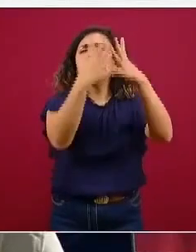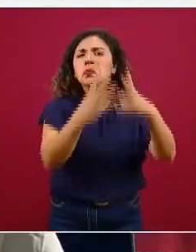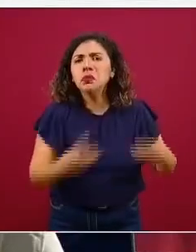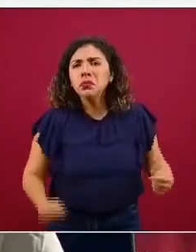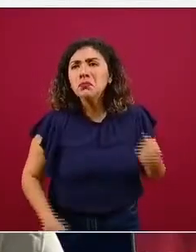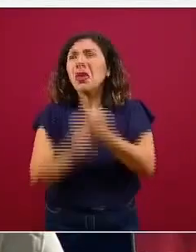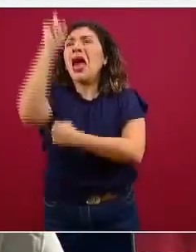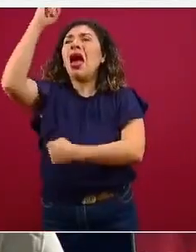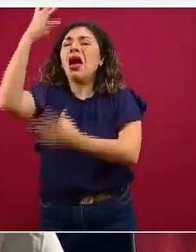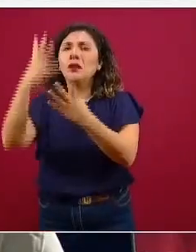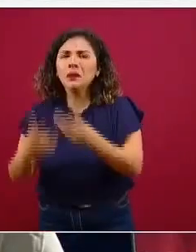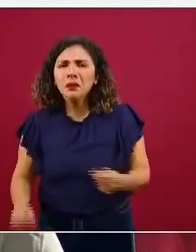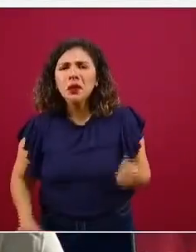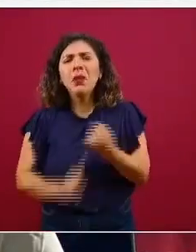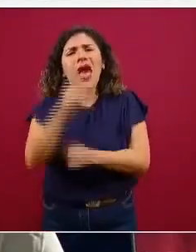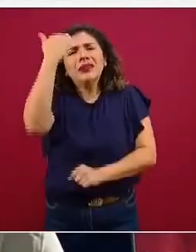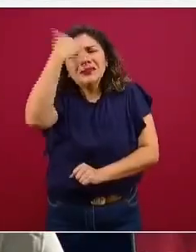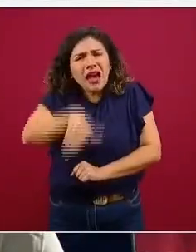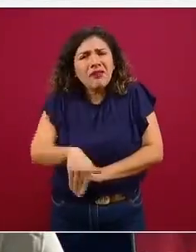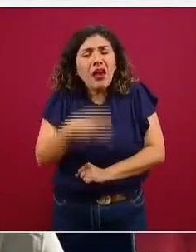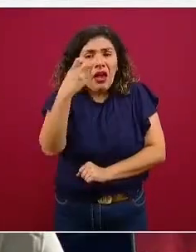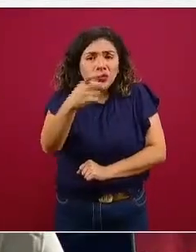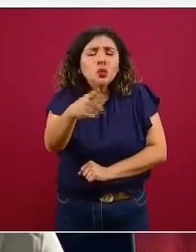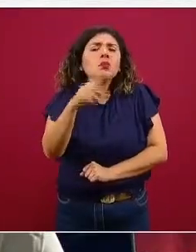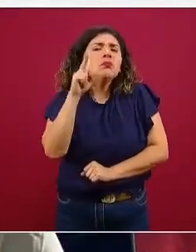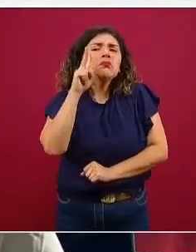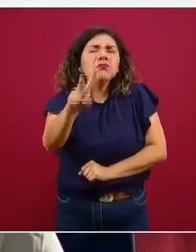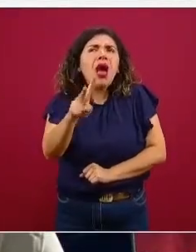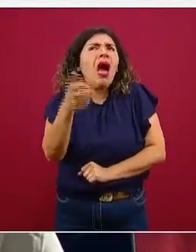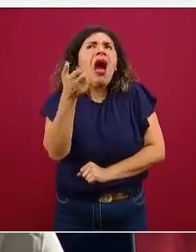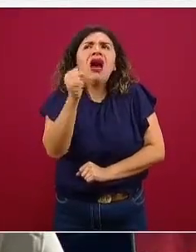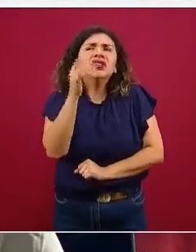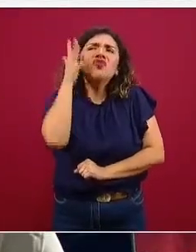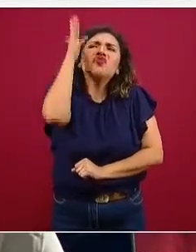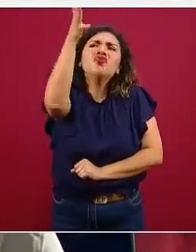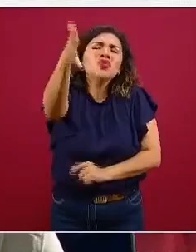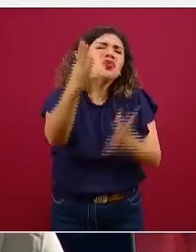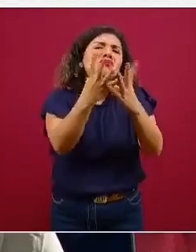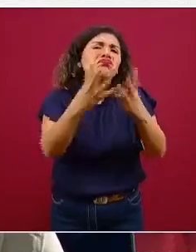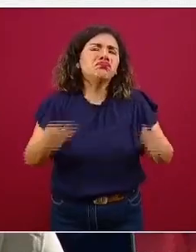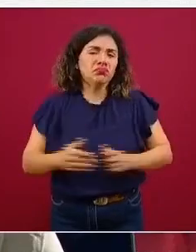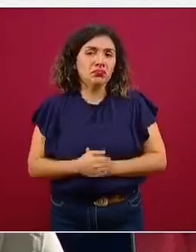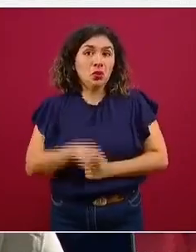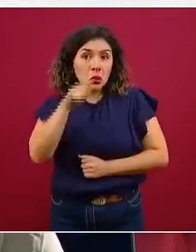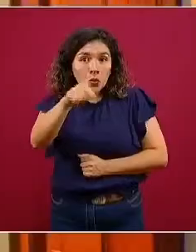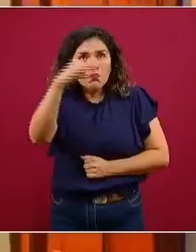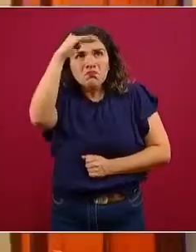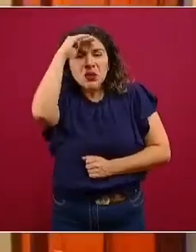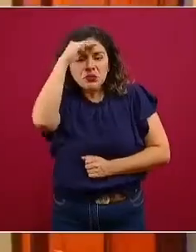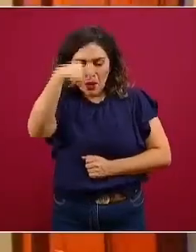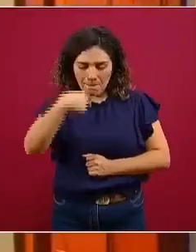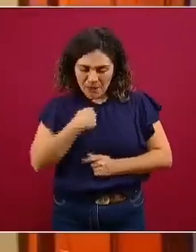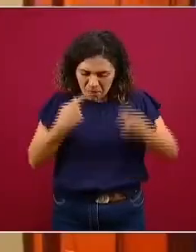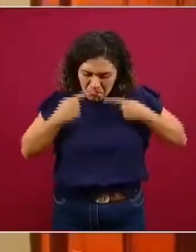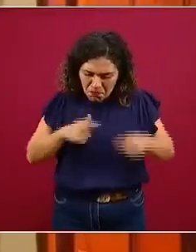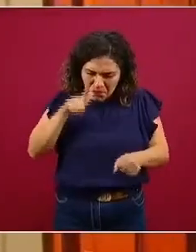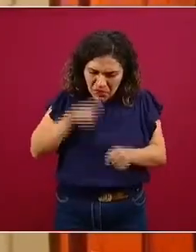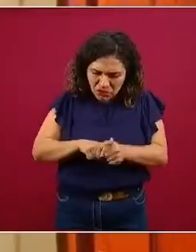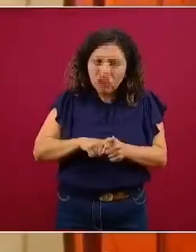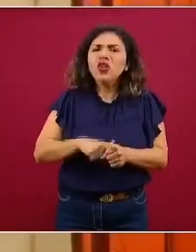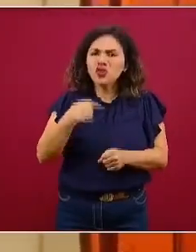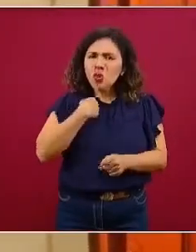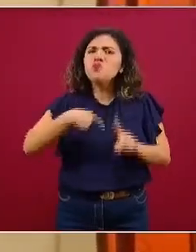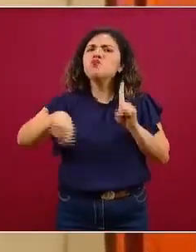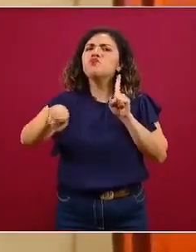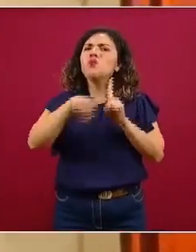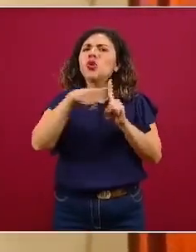mantener a largo plazo nuestra visión. Cultivar una visión positiva de nosotros mismos y ver en este proceso